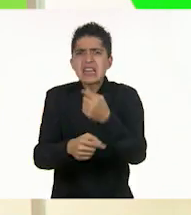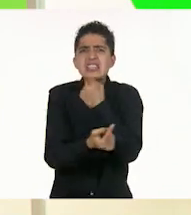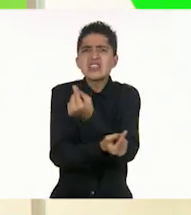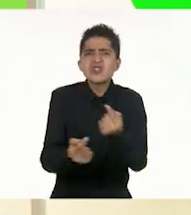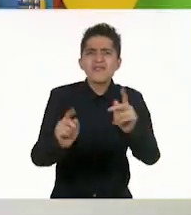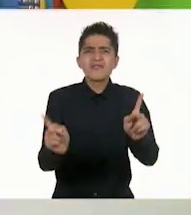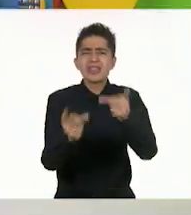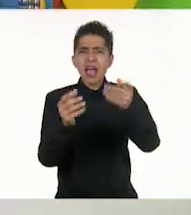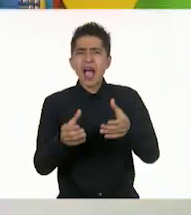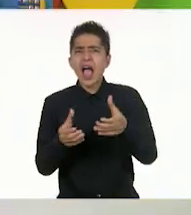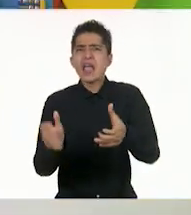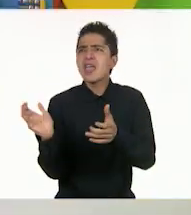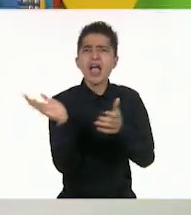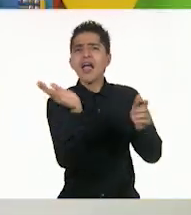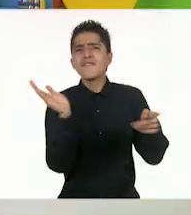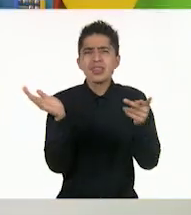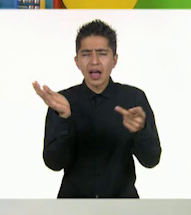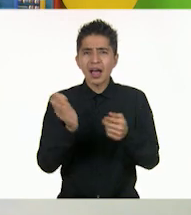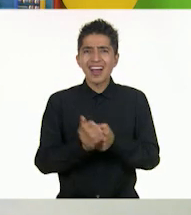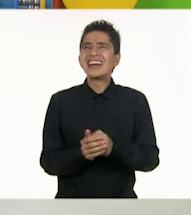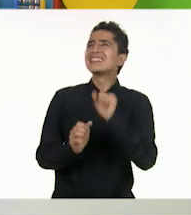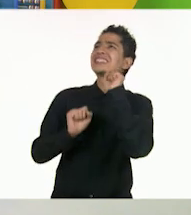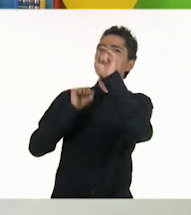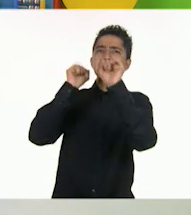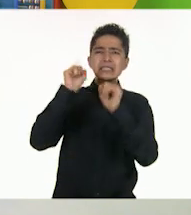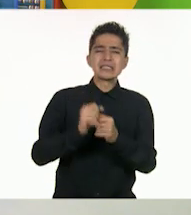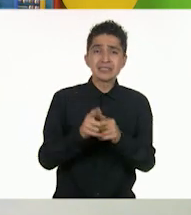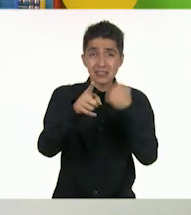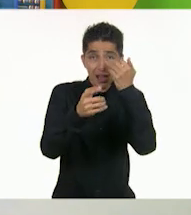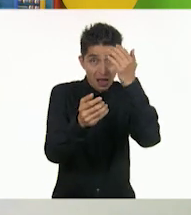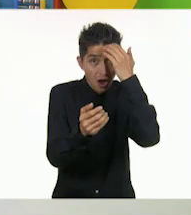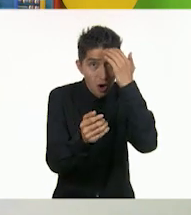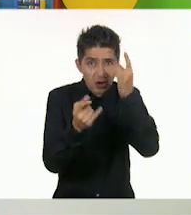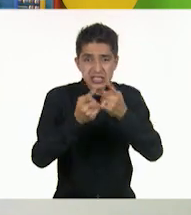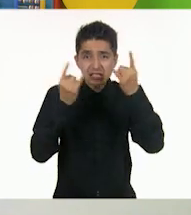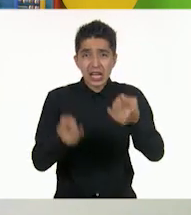Sí. ¿Quieren también conocer la historia de Gaby?